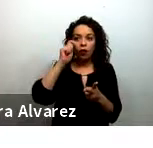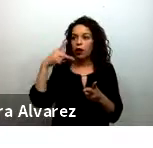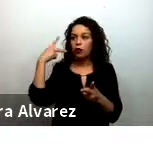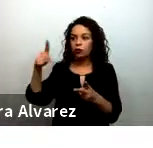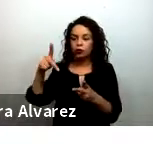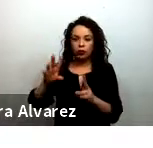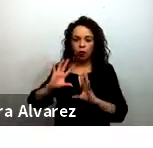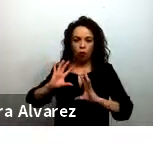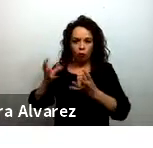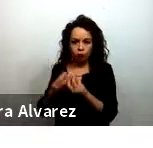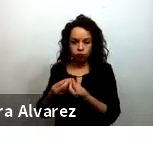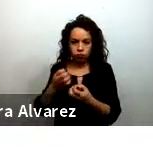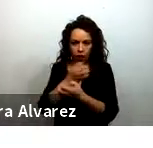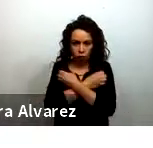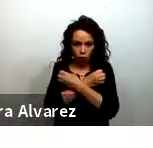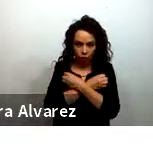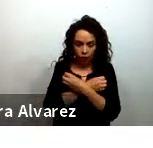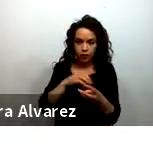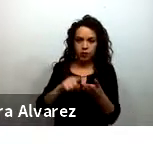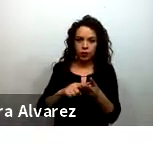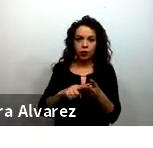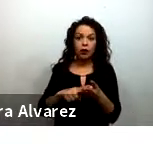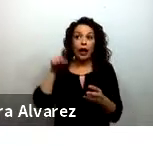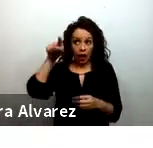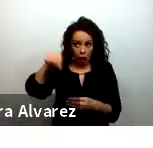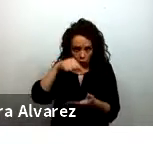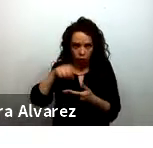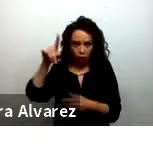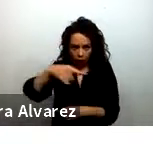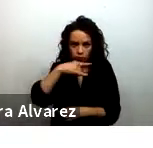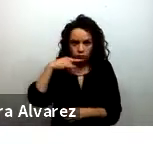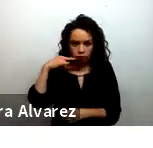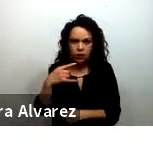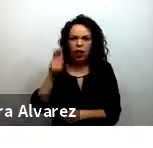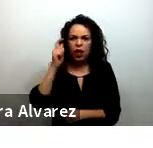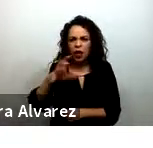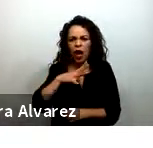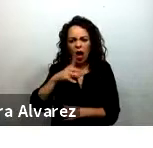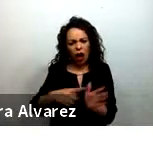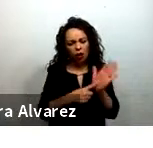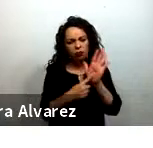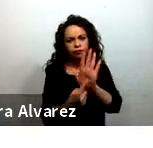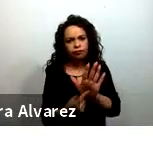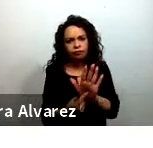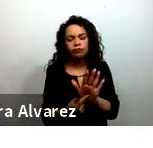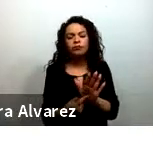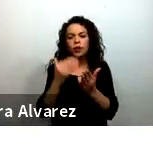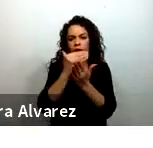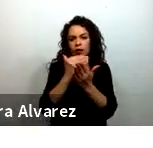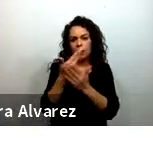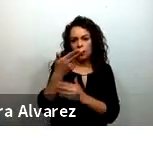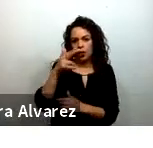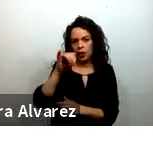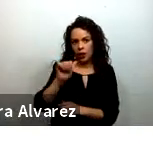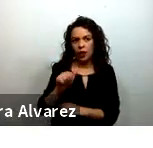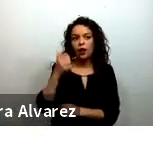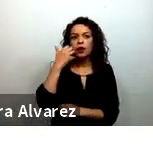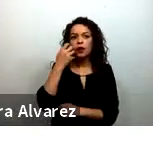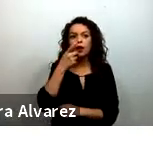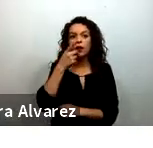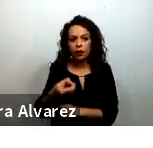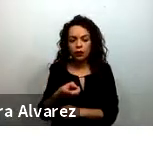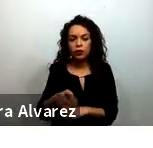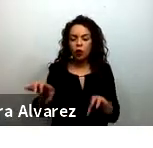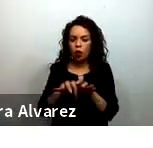también en Chile y que ofrece también este proyecto esta guía que se llama Reconstruir sin Ladrillos una